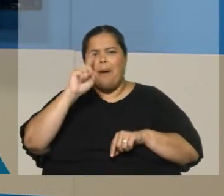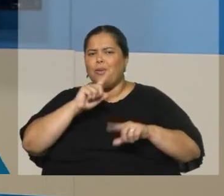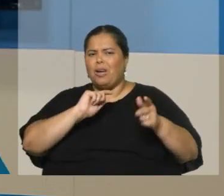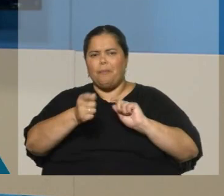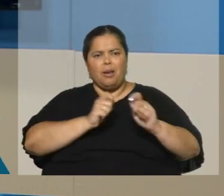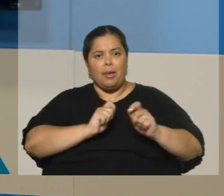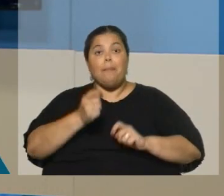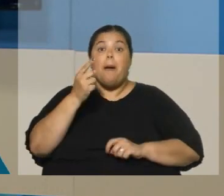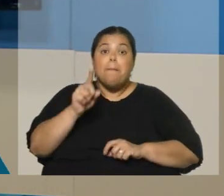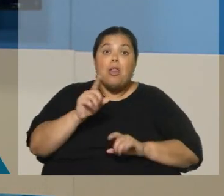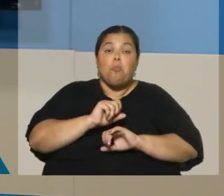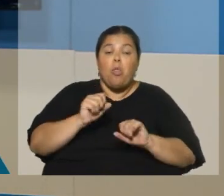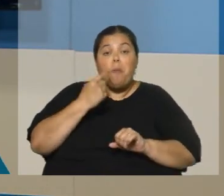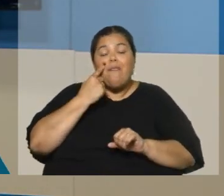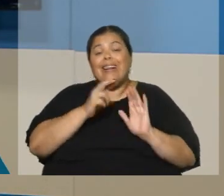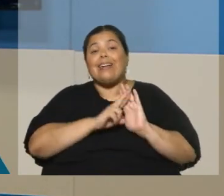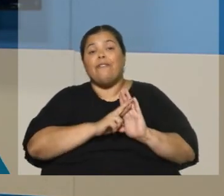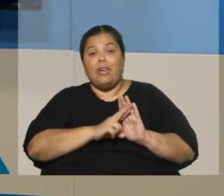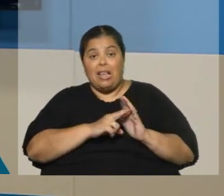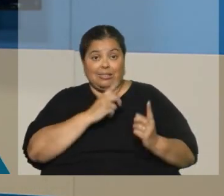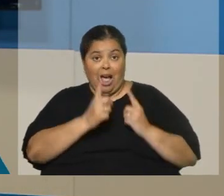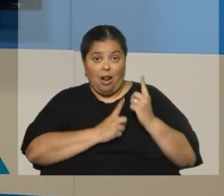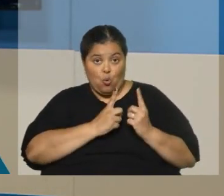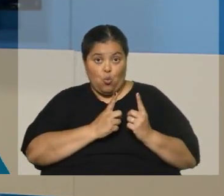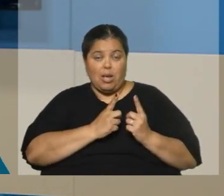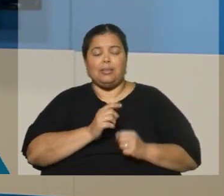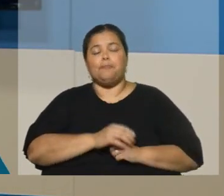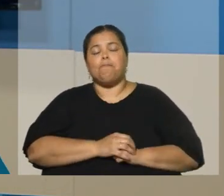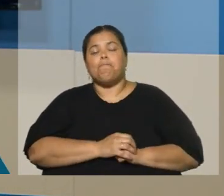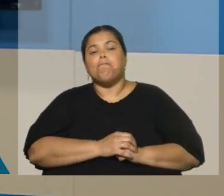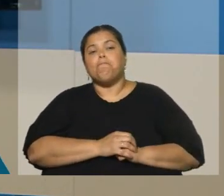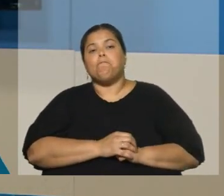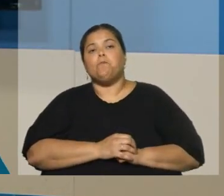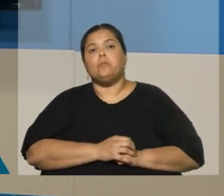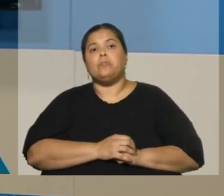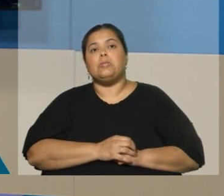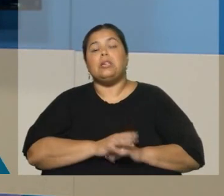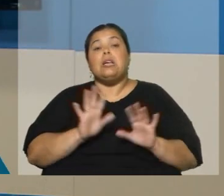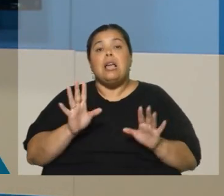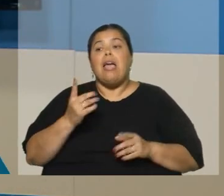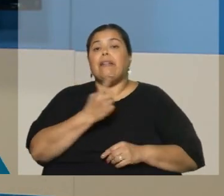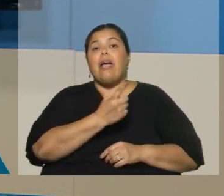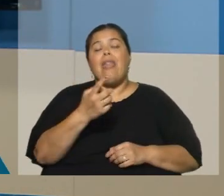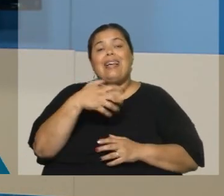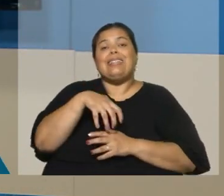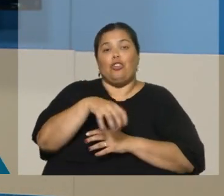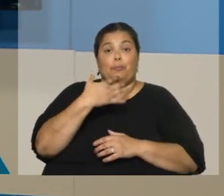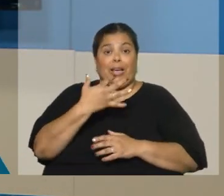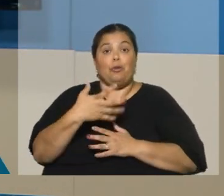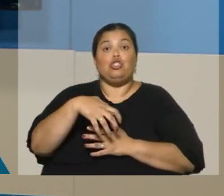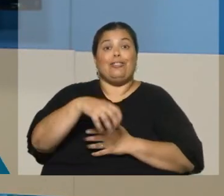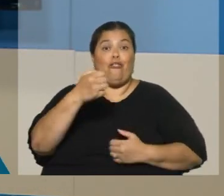algunas referencias que parten de los números que se acumulan y otras de lo que percibe el sector. ¿Verdad? Bueno,